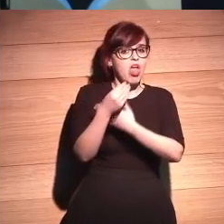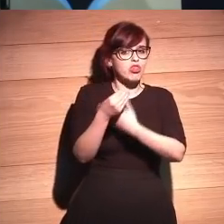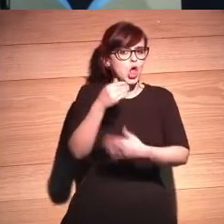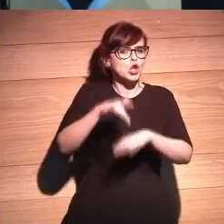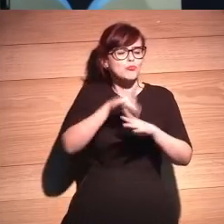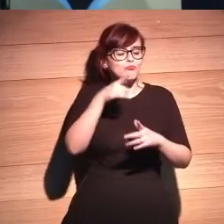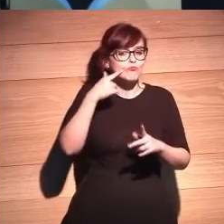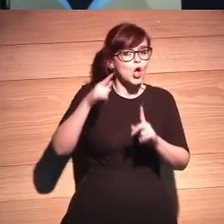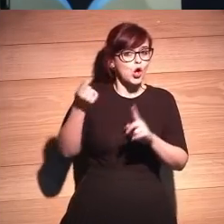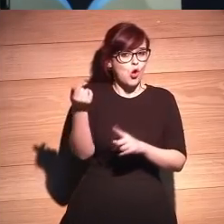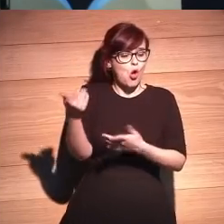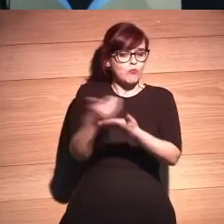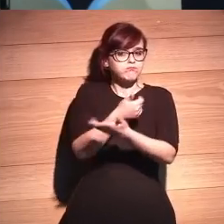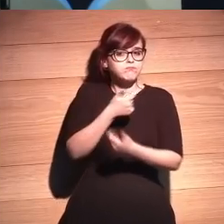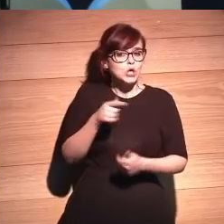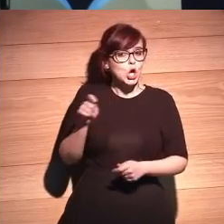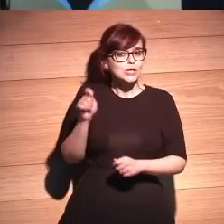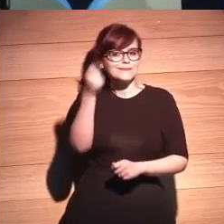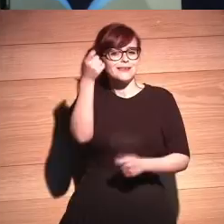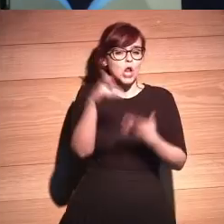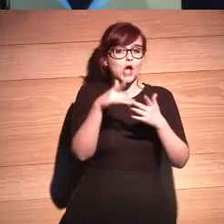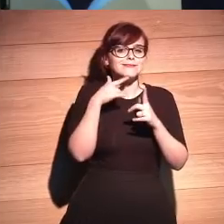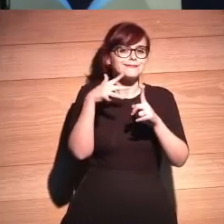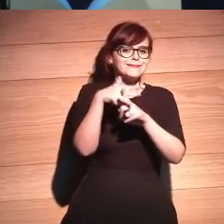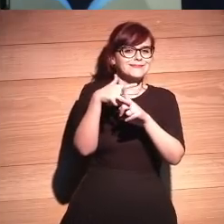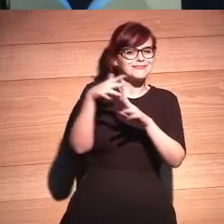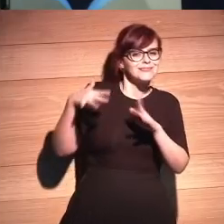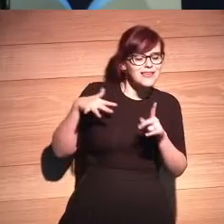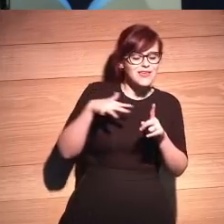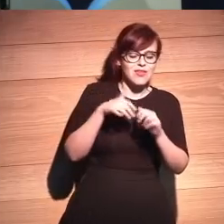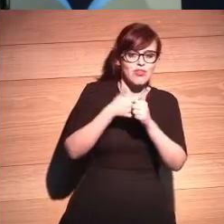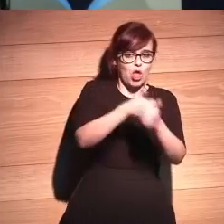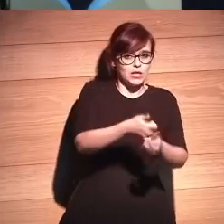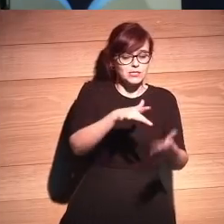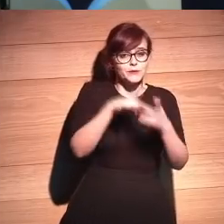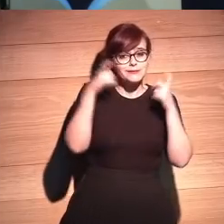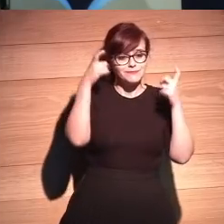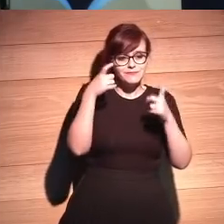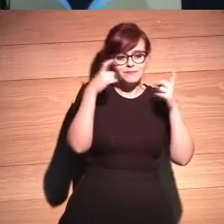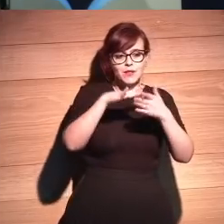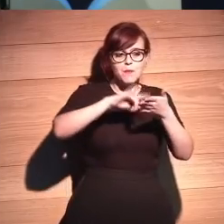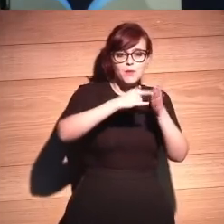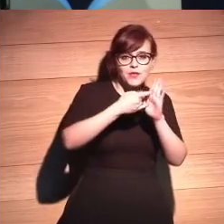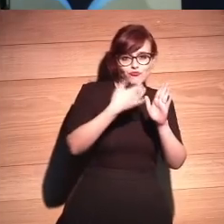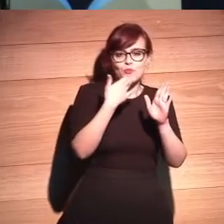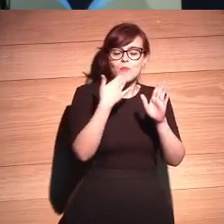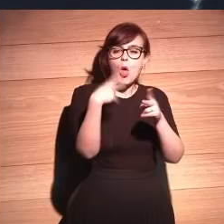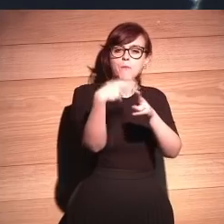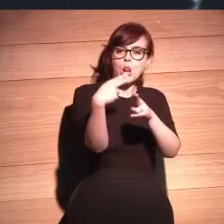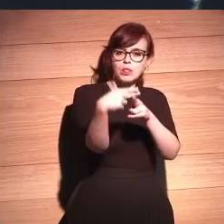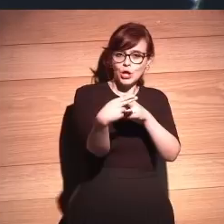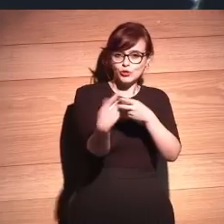encontrar seguidores entre comillas endorsar en el proyecto políticos